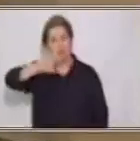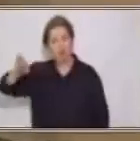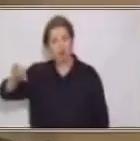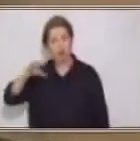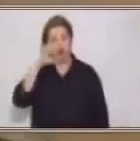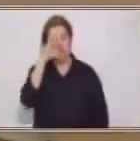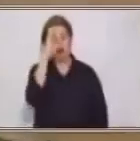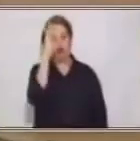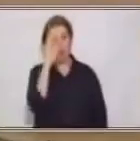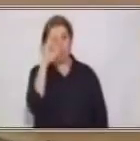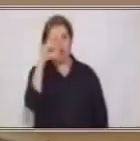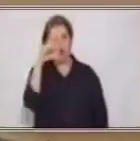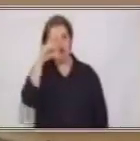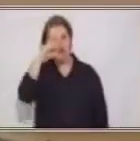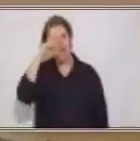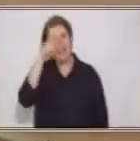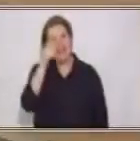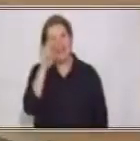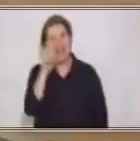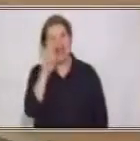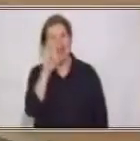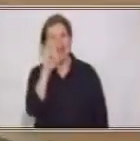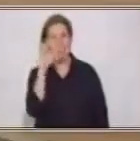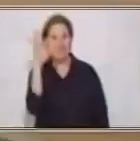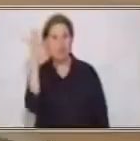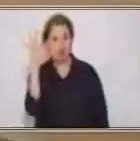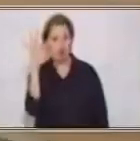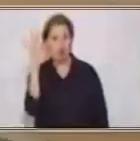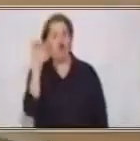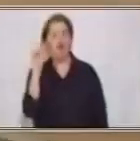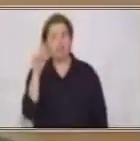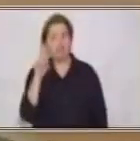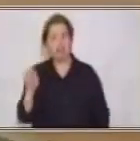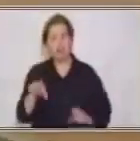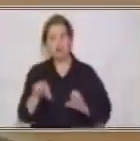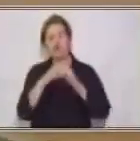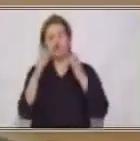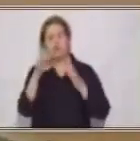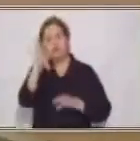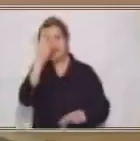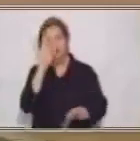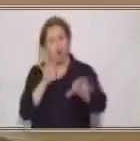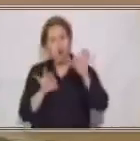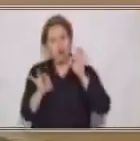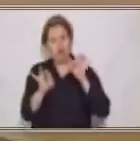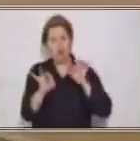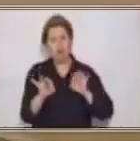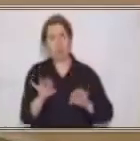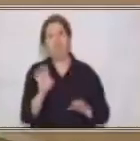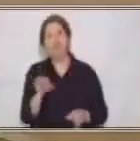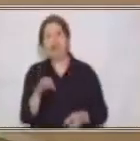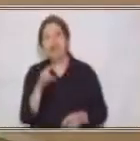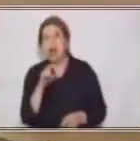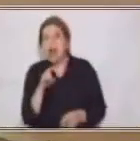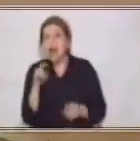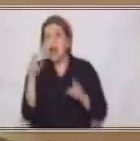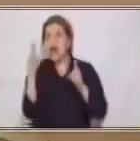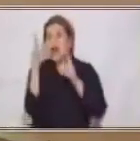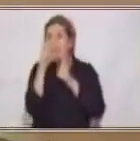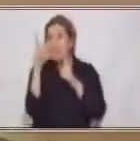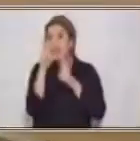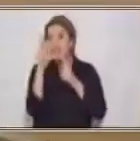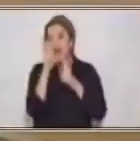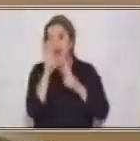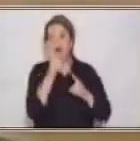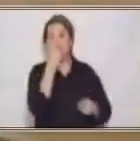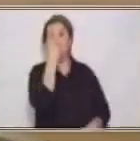respondieron que era U, estamos muy bien. Pedro, U, Octavio. Porque yo no puedo decir Pedro o Octavio, ya que mi siguiente palabra